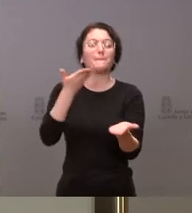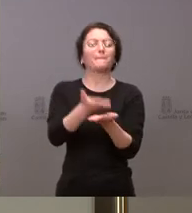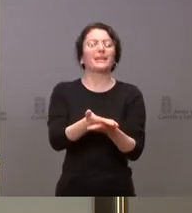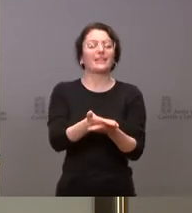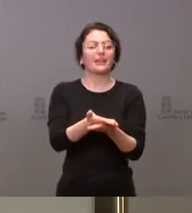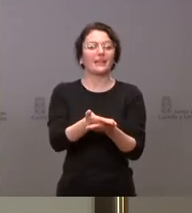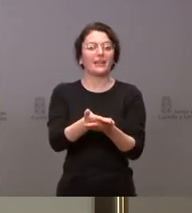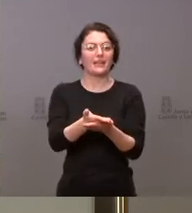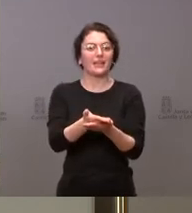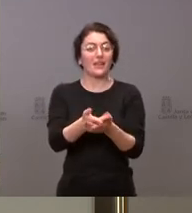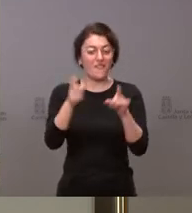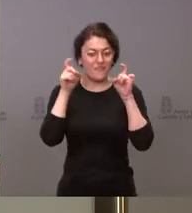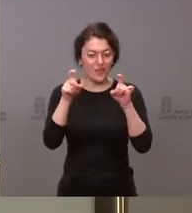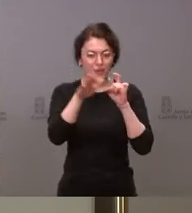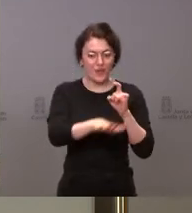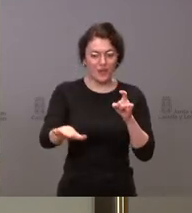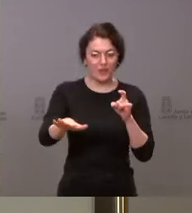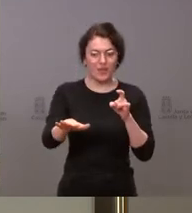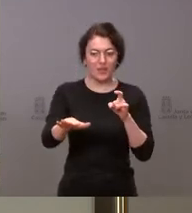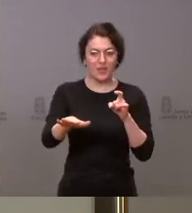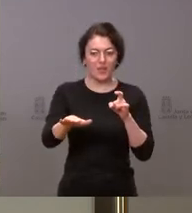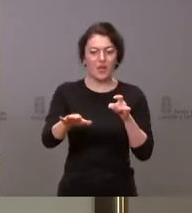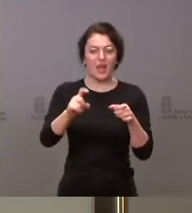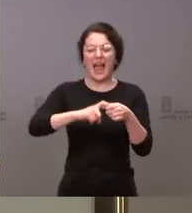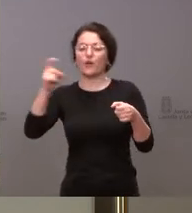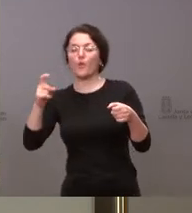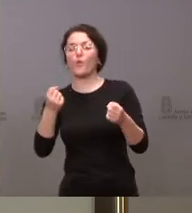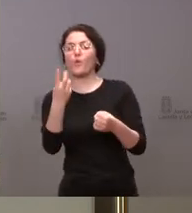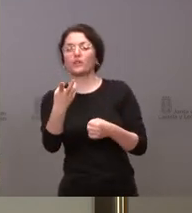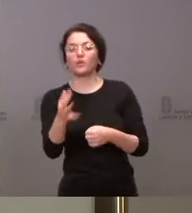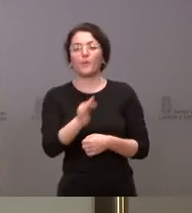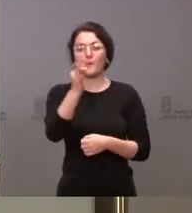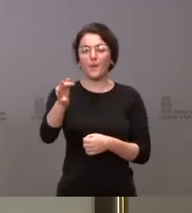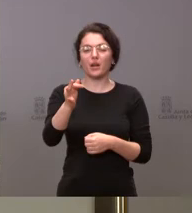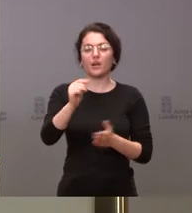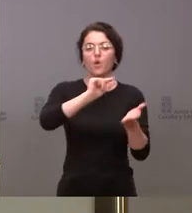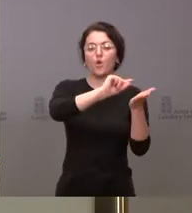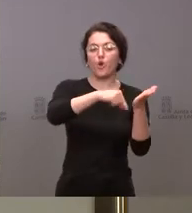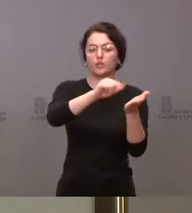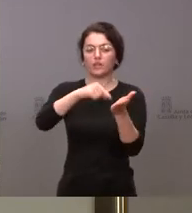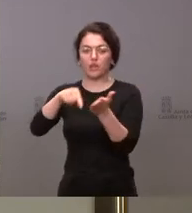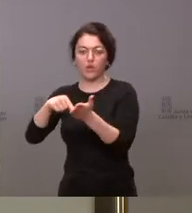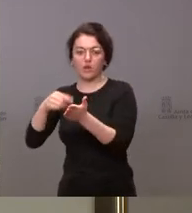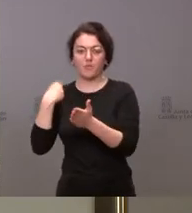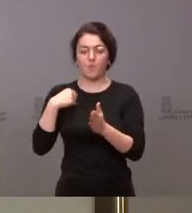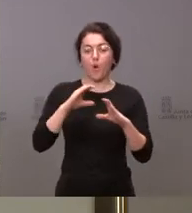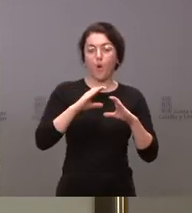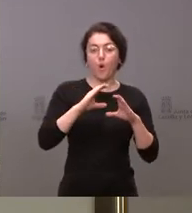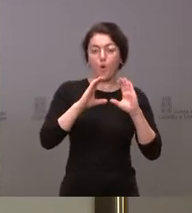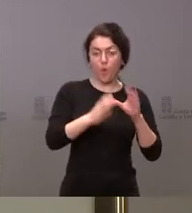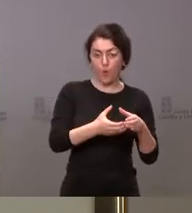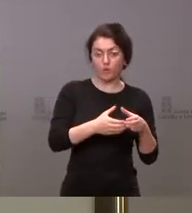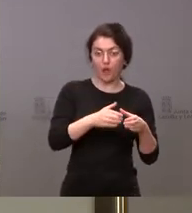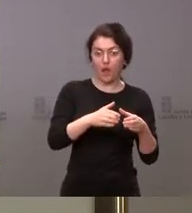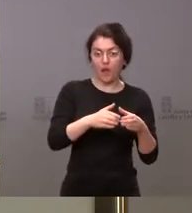educación se han quedado fuera. Cuántas contrataciones va a suponer por parte de la Junta la puesta en marcha de